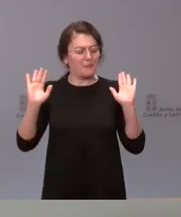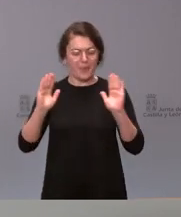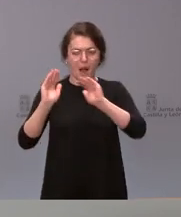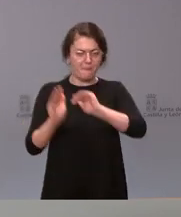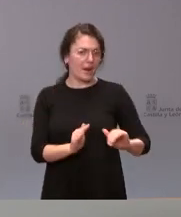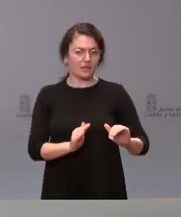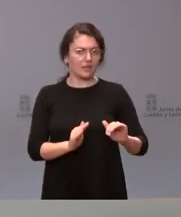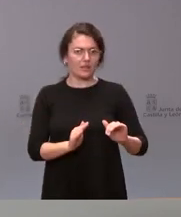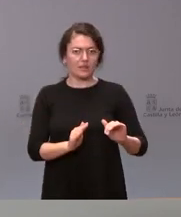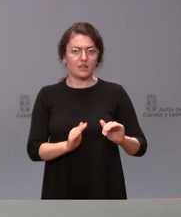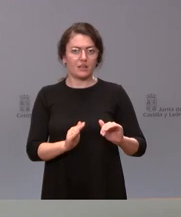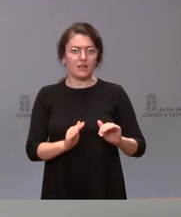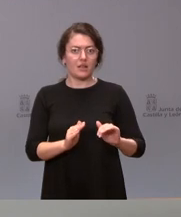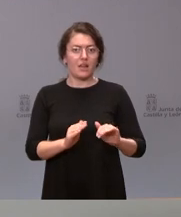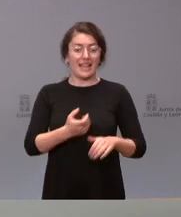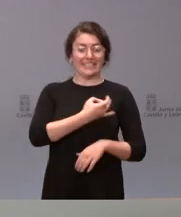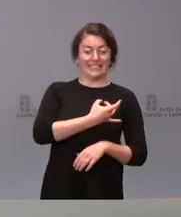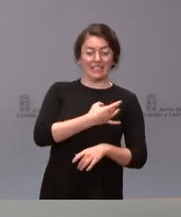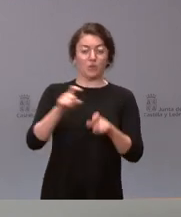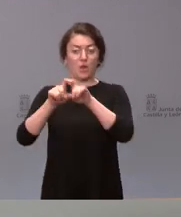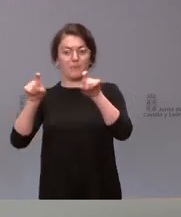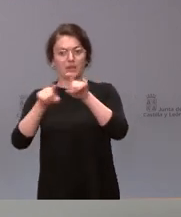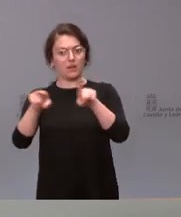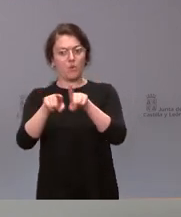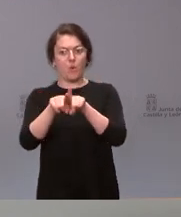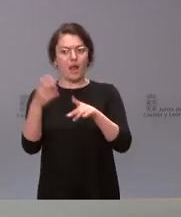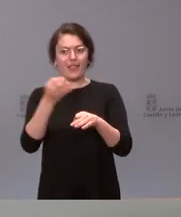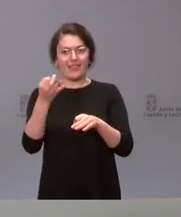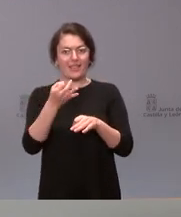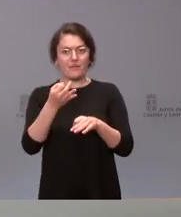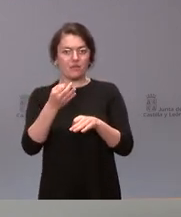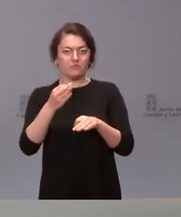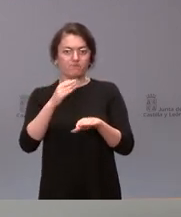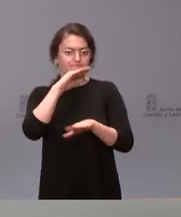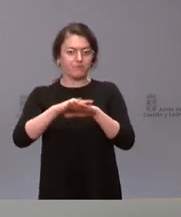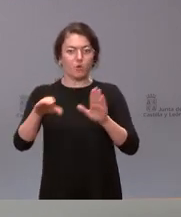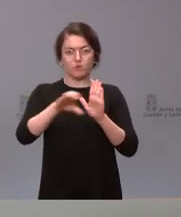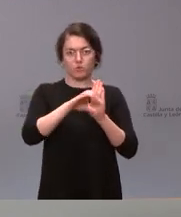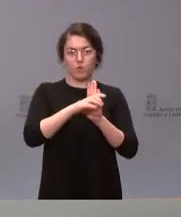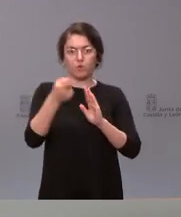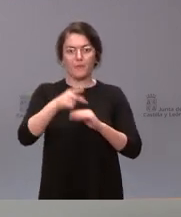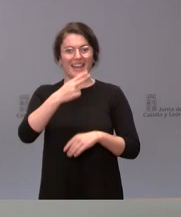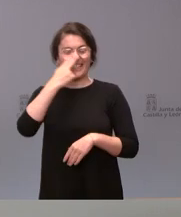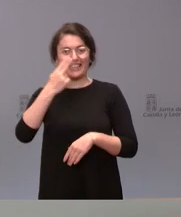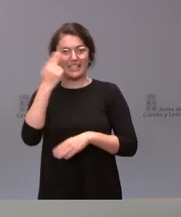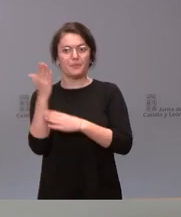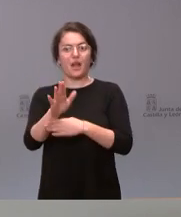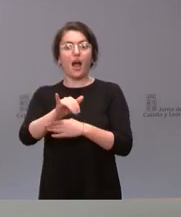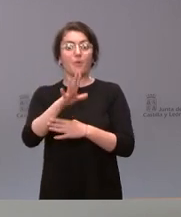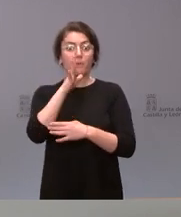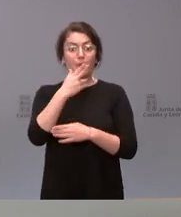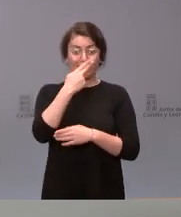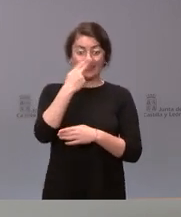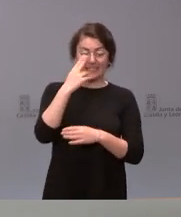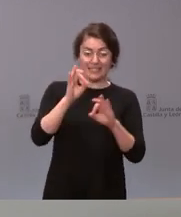agentes sociales y económicos una regulación en la Constitución española, una representación de intereses muy importantes, que son los intereses de los trabajadores y de los